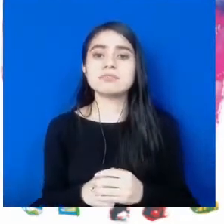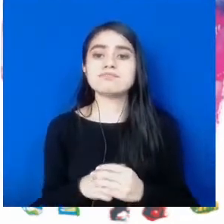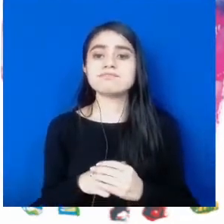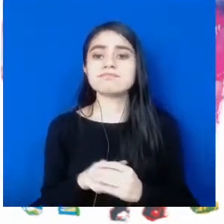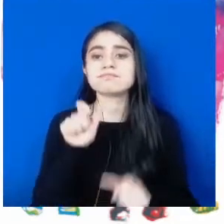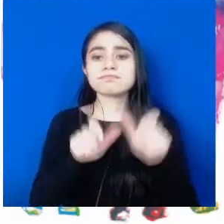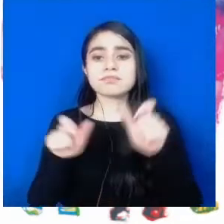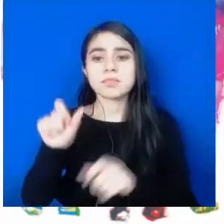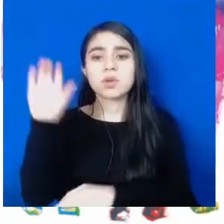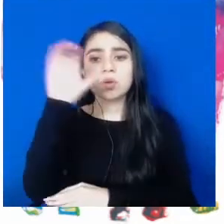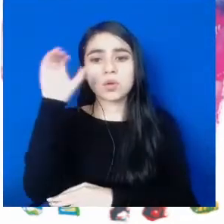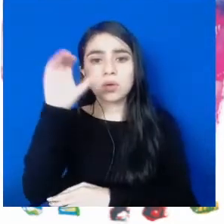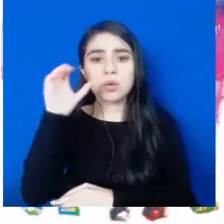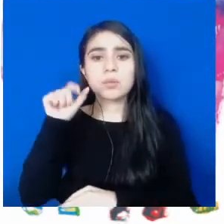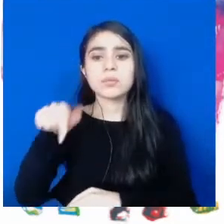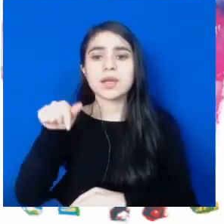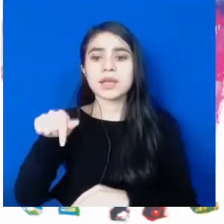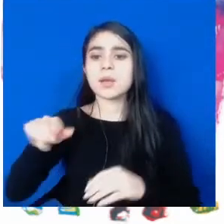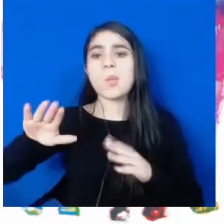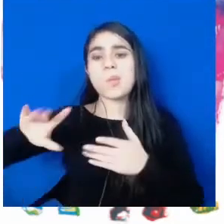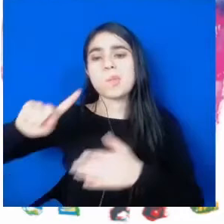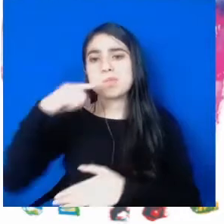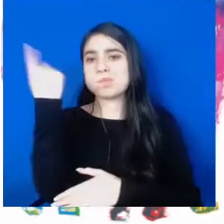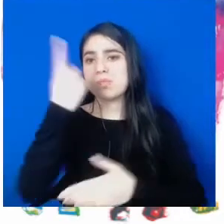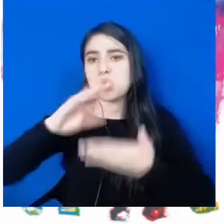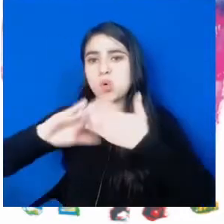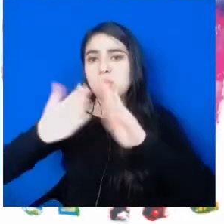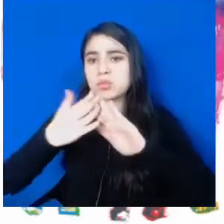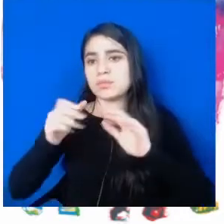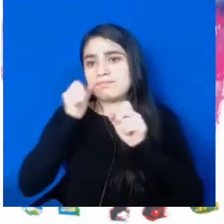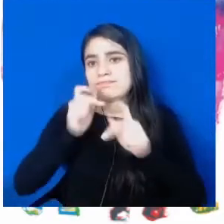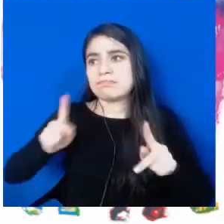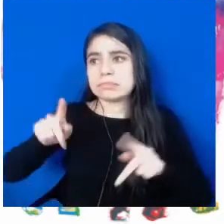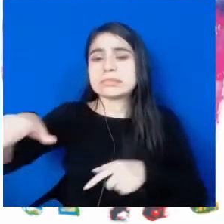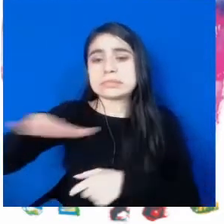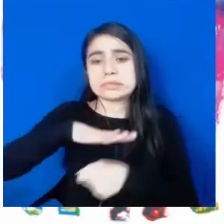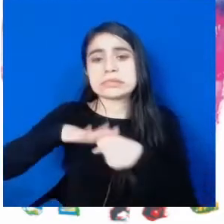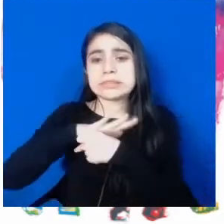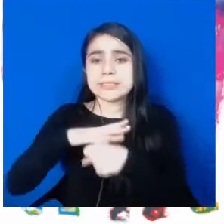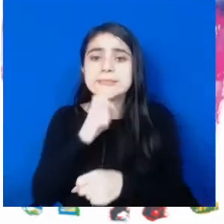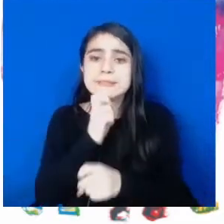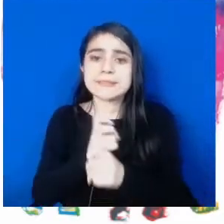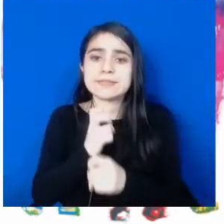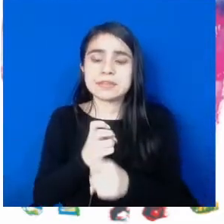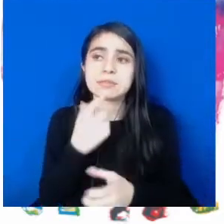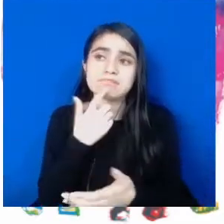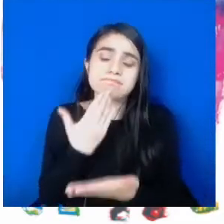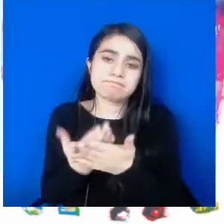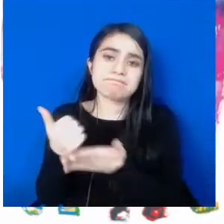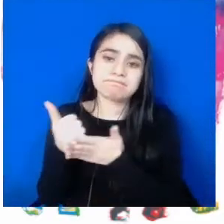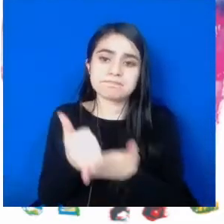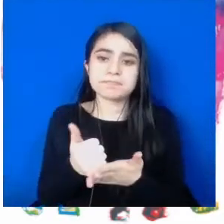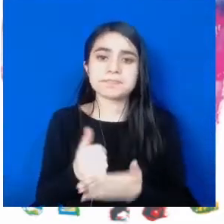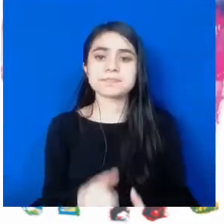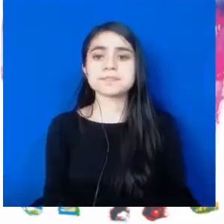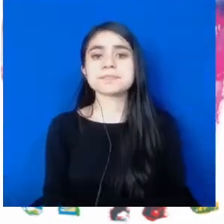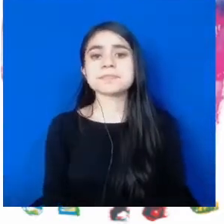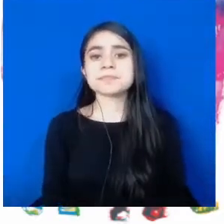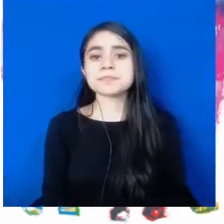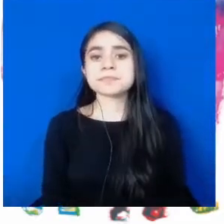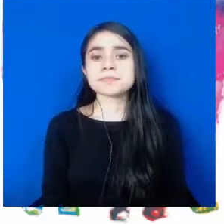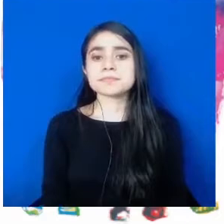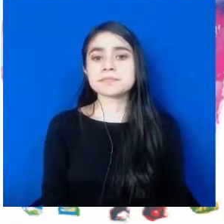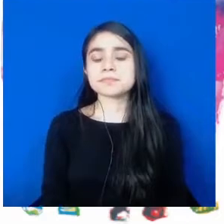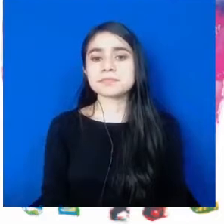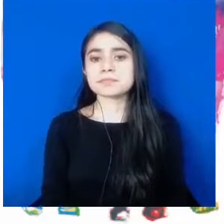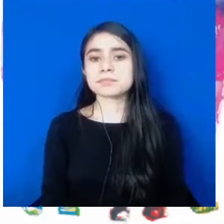y para la comunidad en general, para la humanidad en general. Por fortuna, hemos